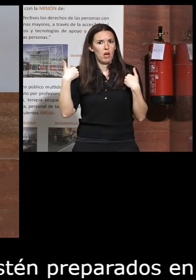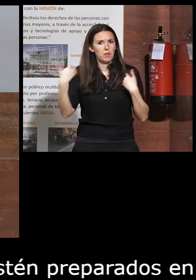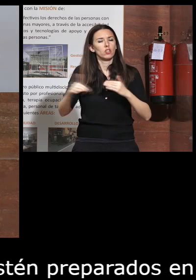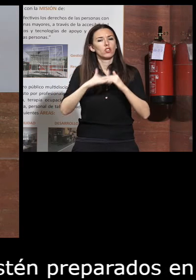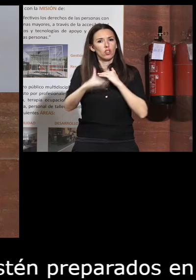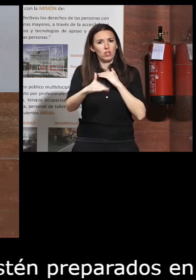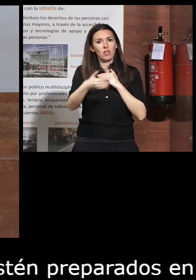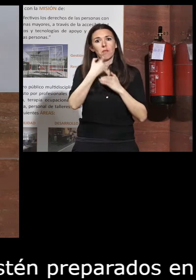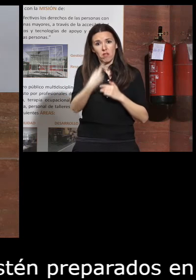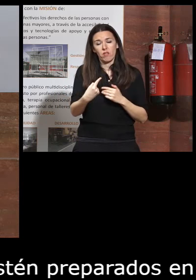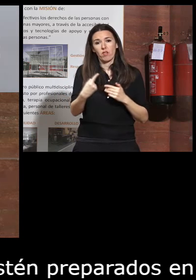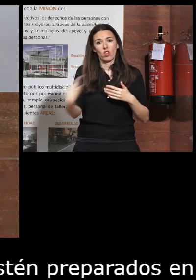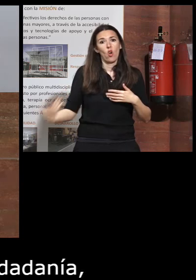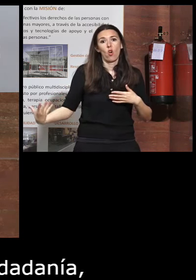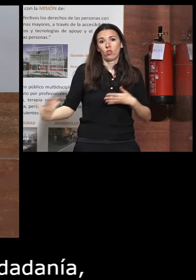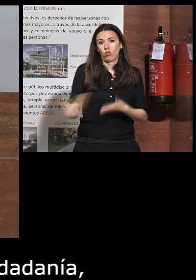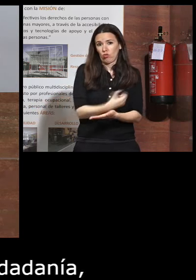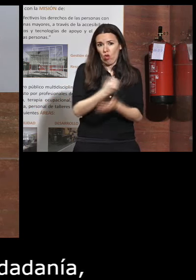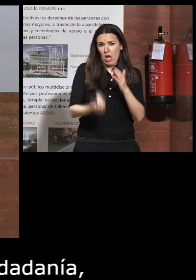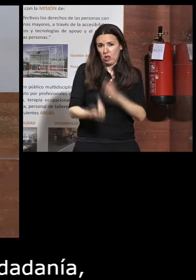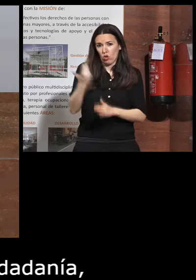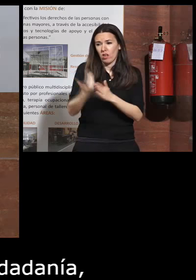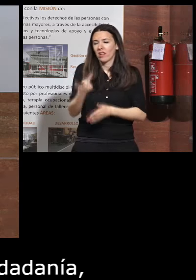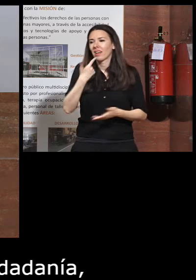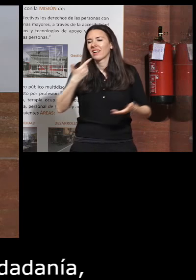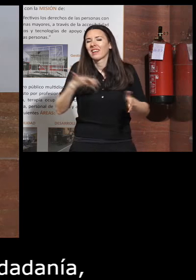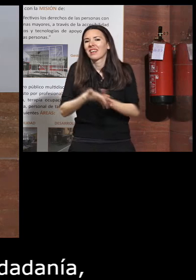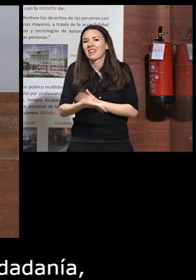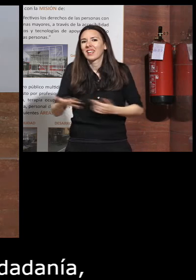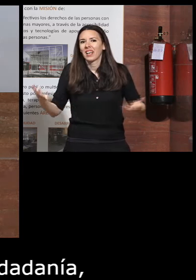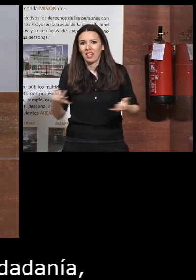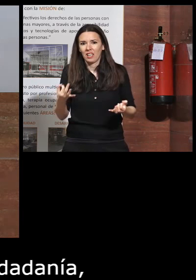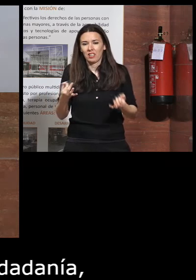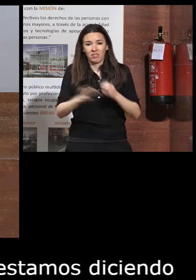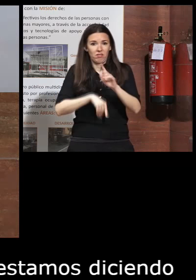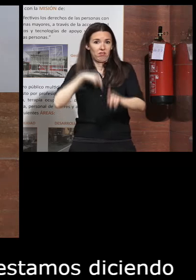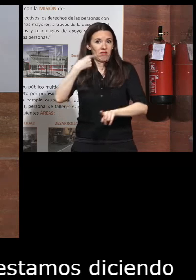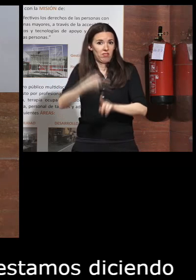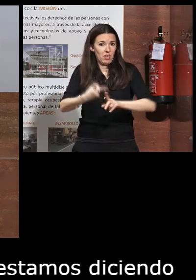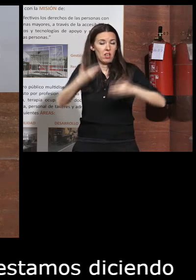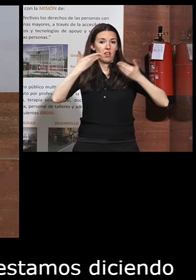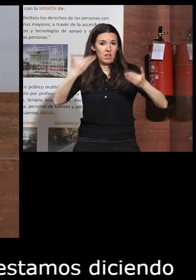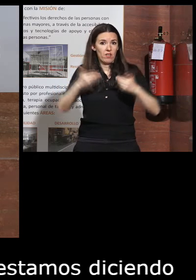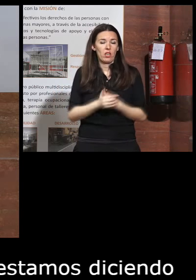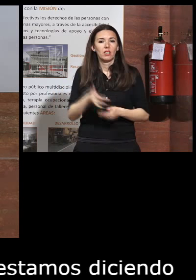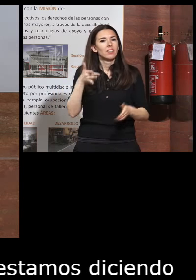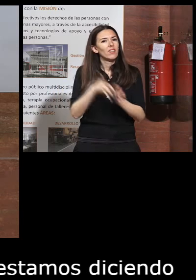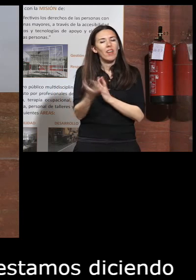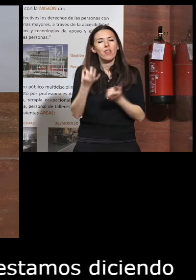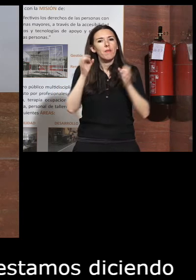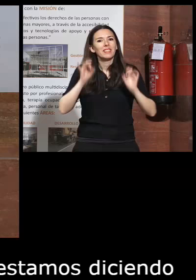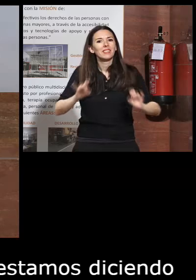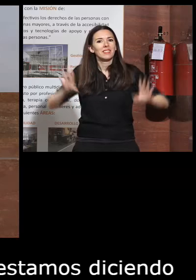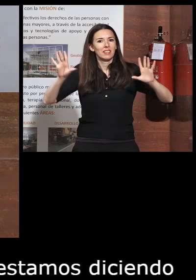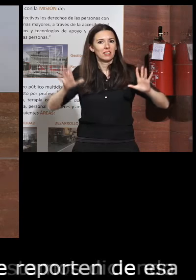estamos diciendo en toda esta jornada ¿qué es eso? que reporten de esa manera que sean sensibles a